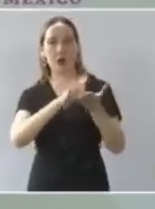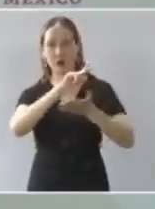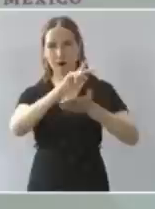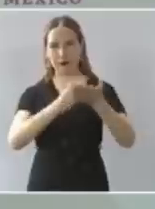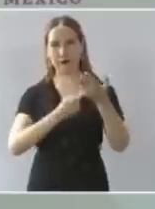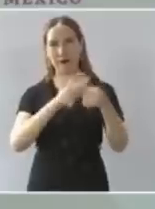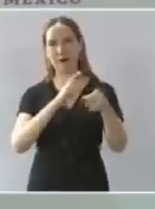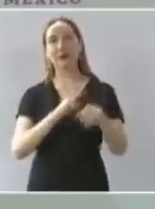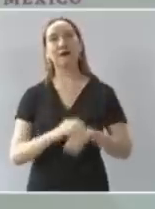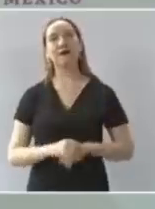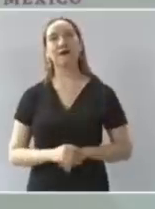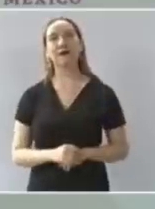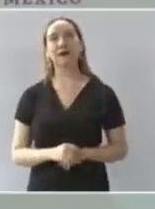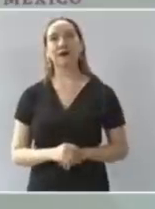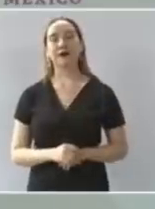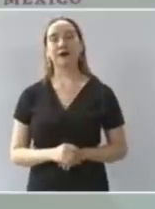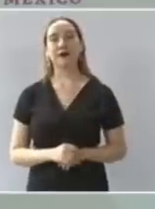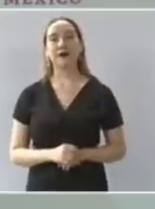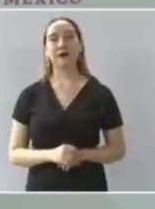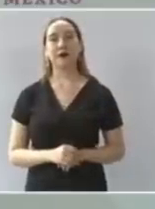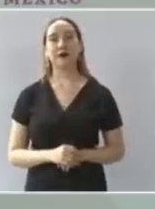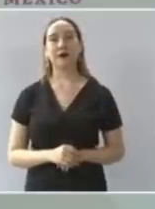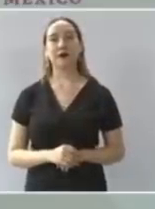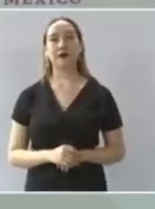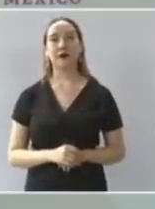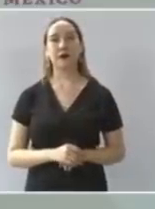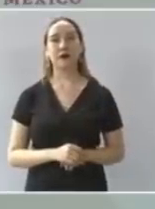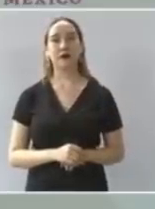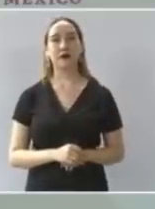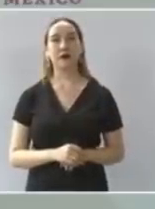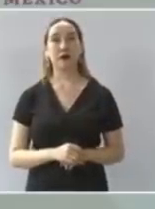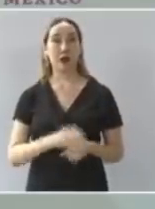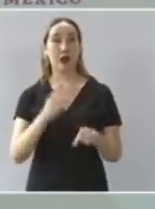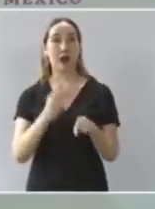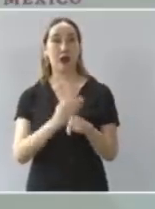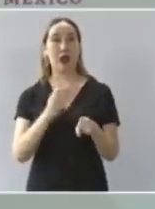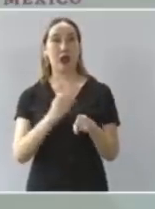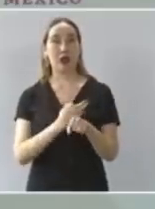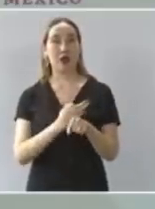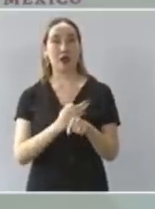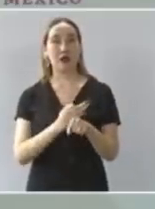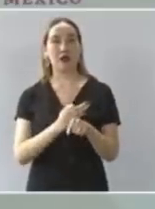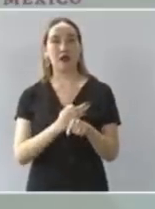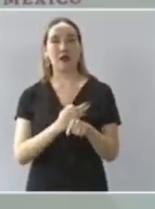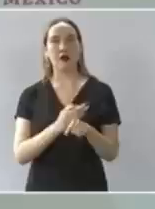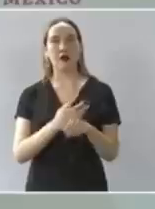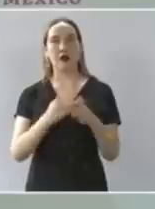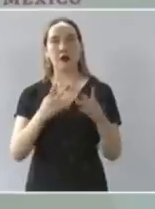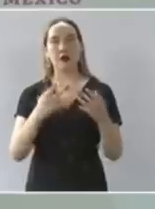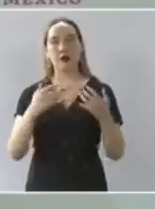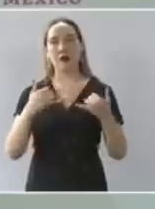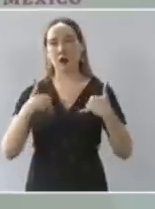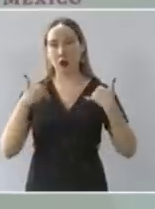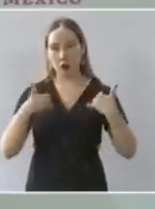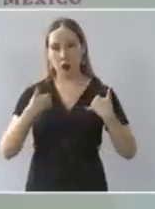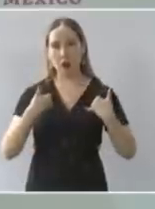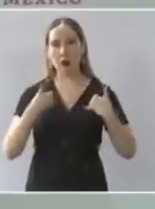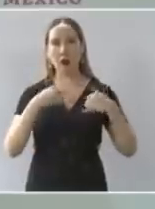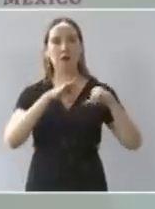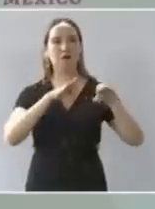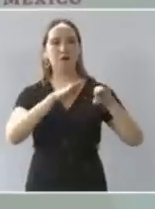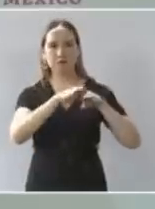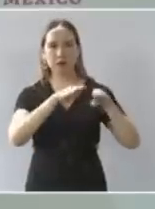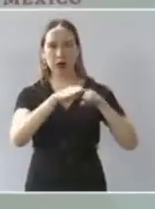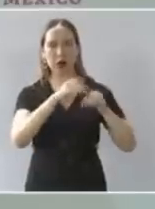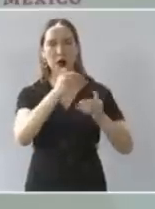ya de los que se van capacitando la mitad se queda a trabajar en el mismo sitio en